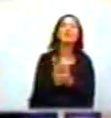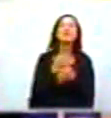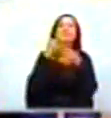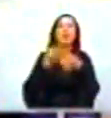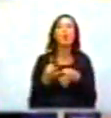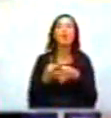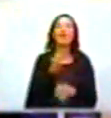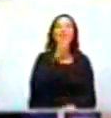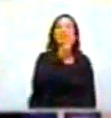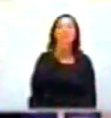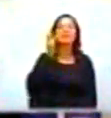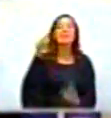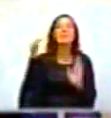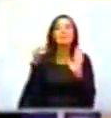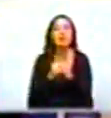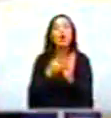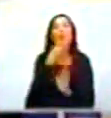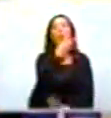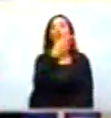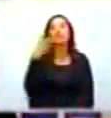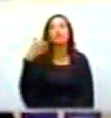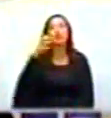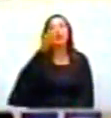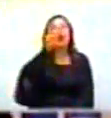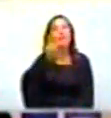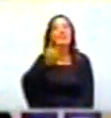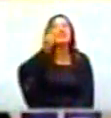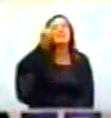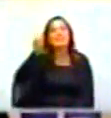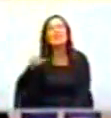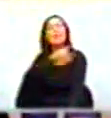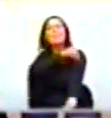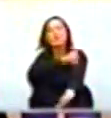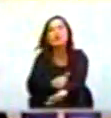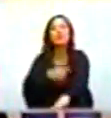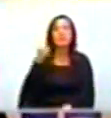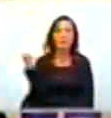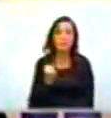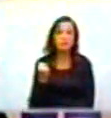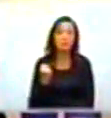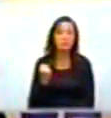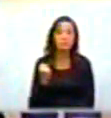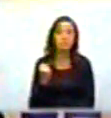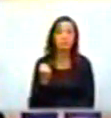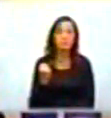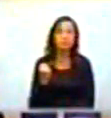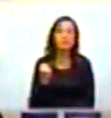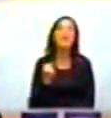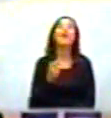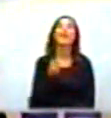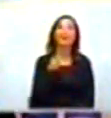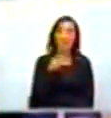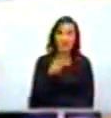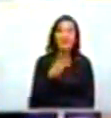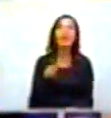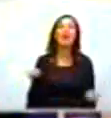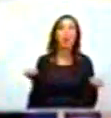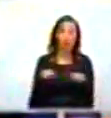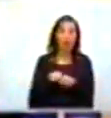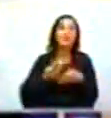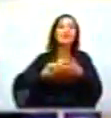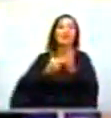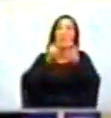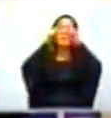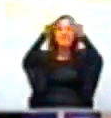mil 497 millones de pesos. Estas sí son las pirámides de